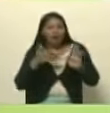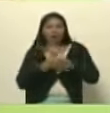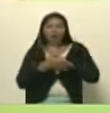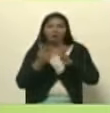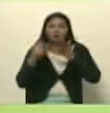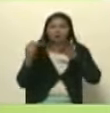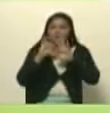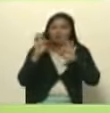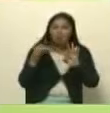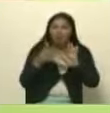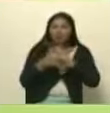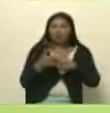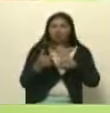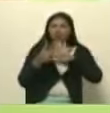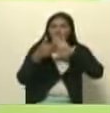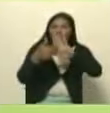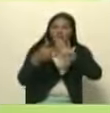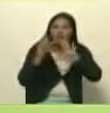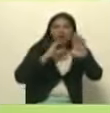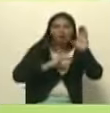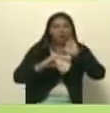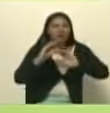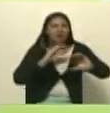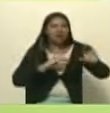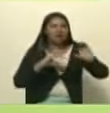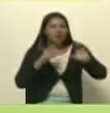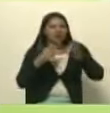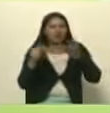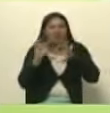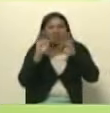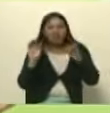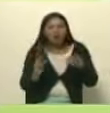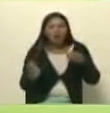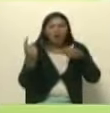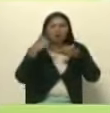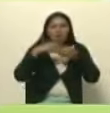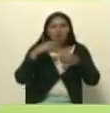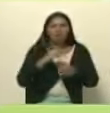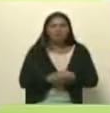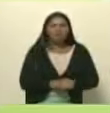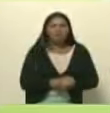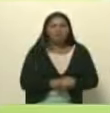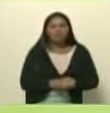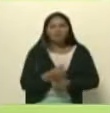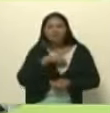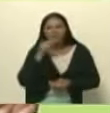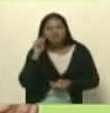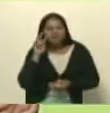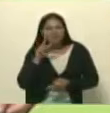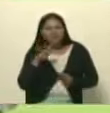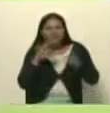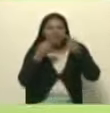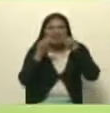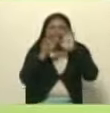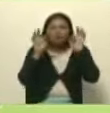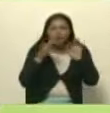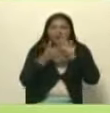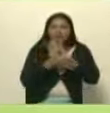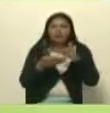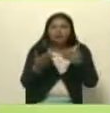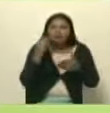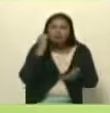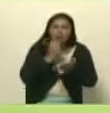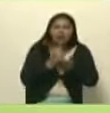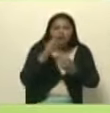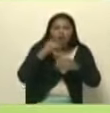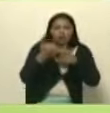no son las que se comunican en los medios corporativos no obstante creo que la diferencia que marca